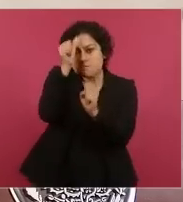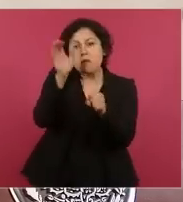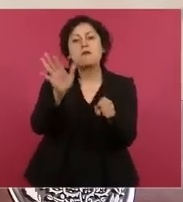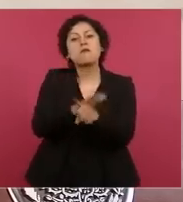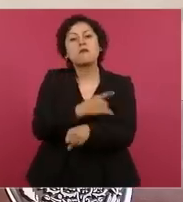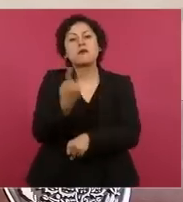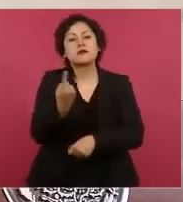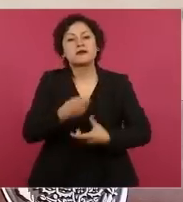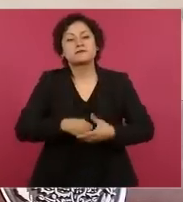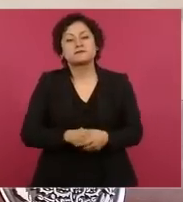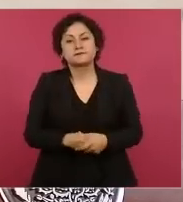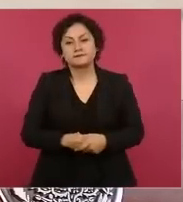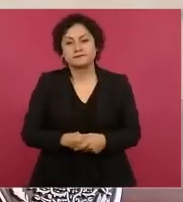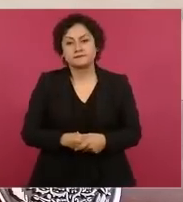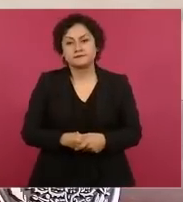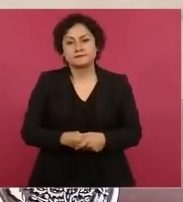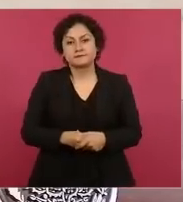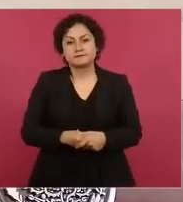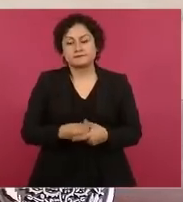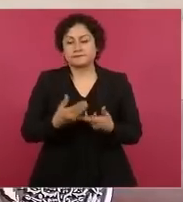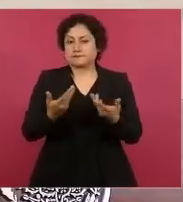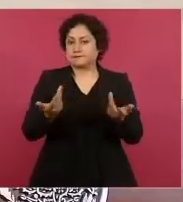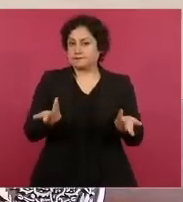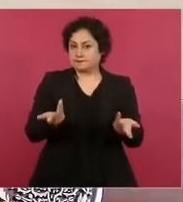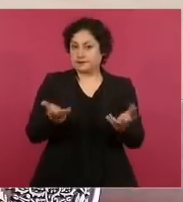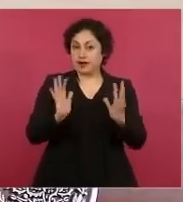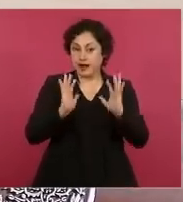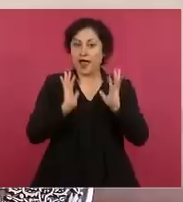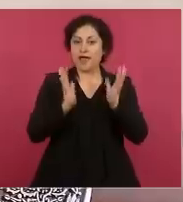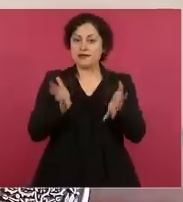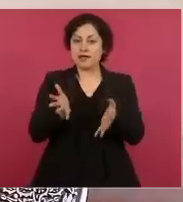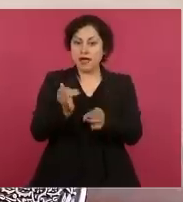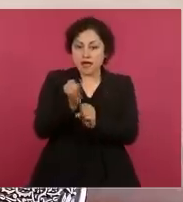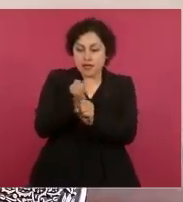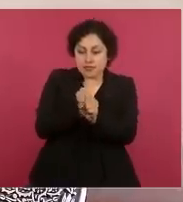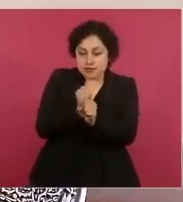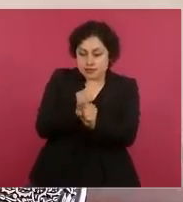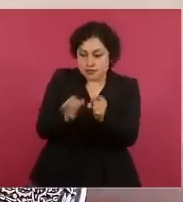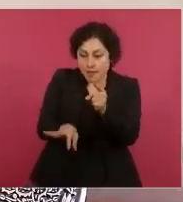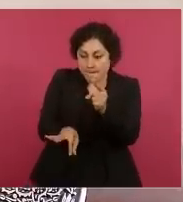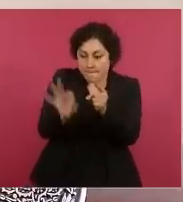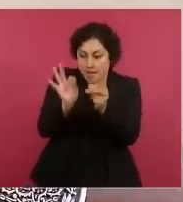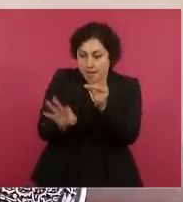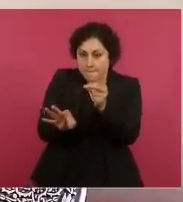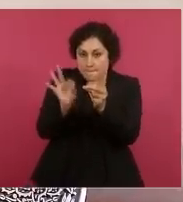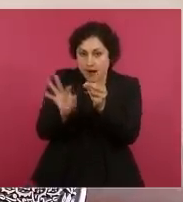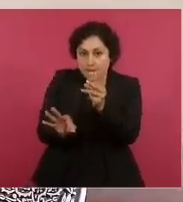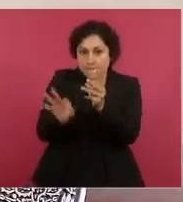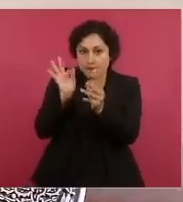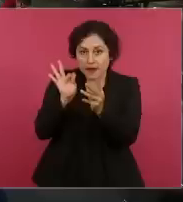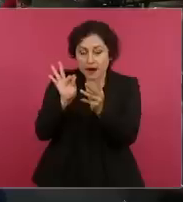cuando se tienen elementos hay esta rebelión